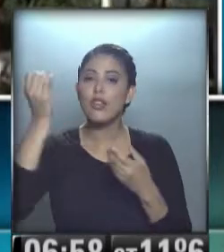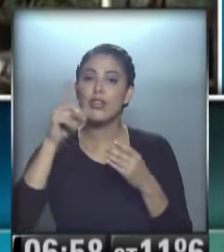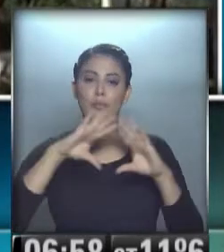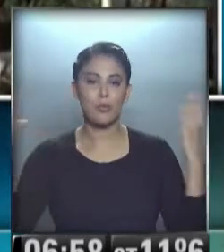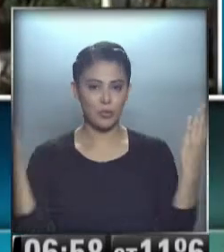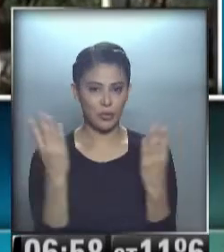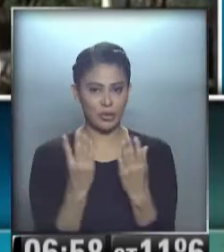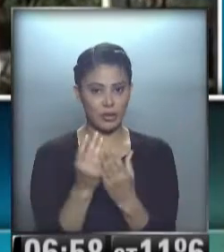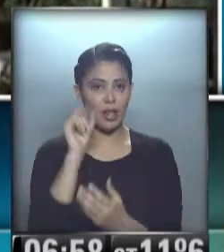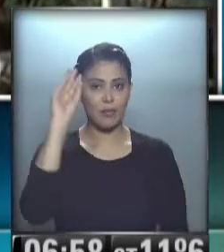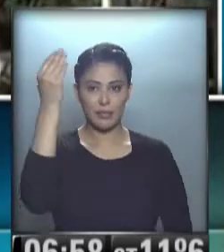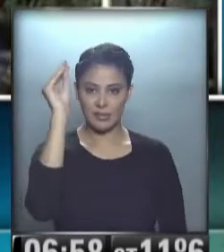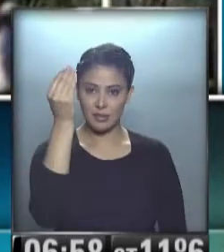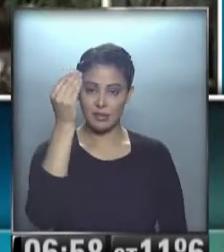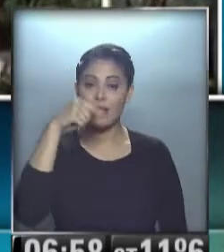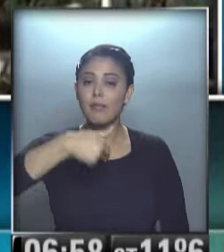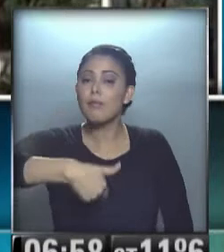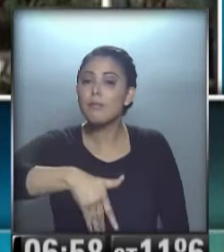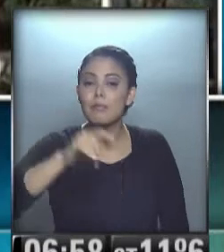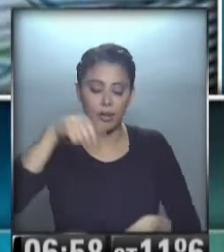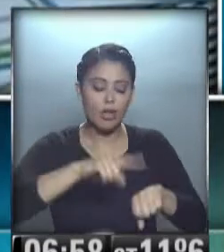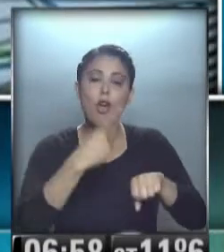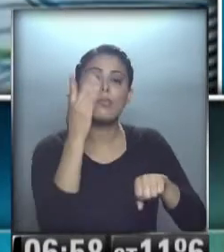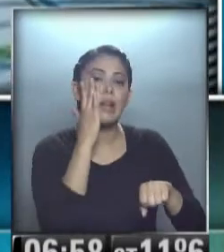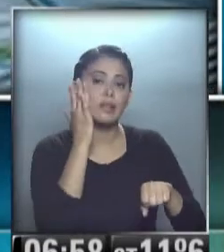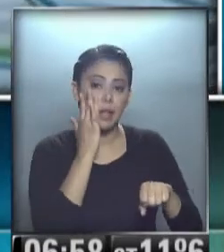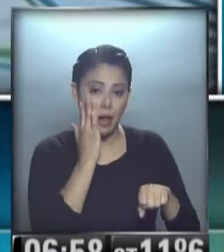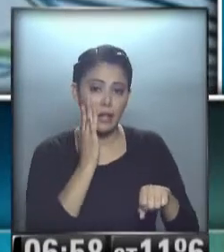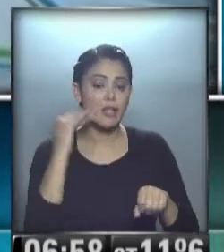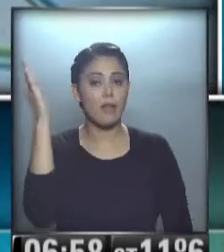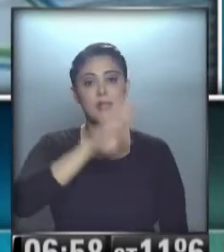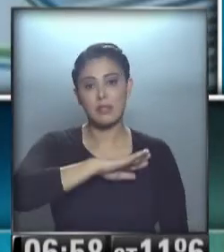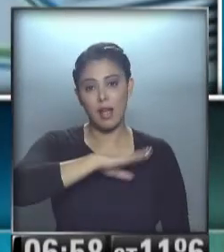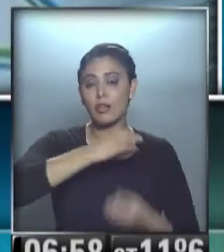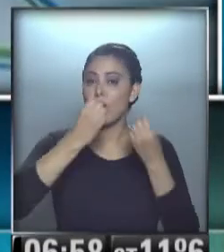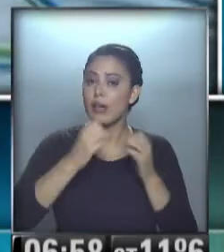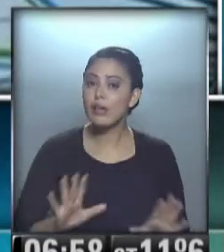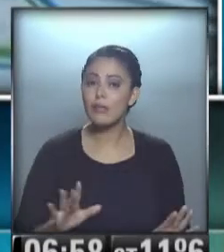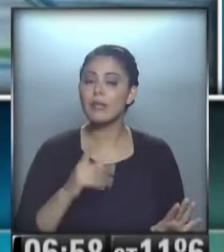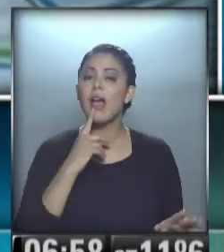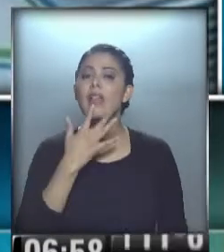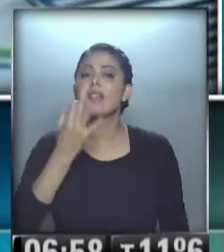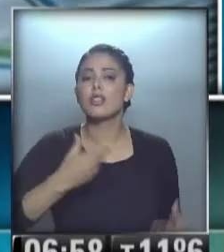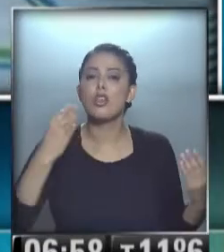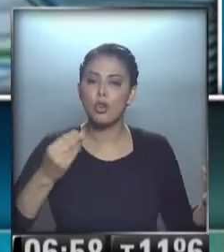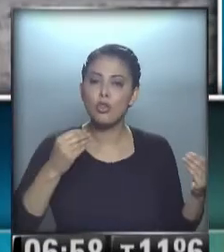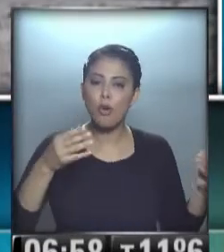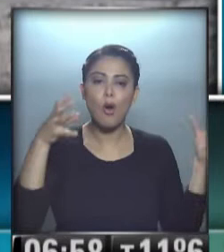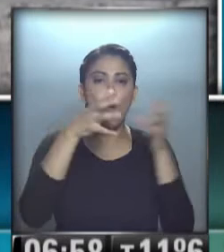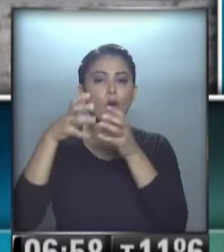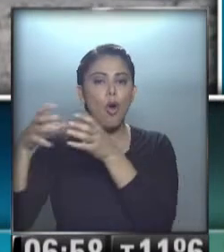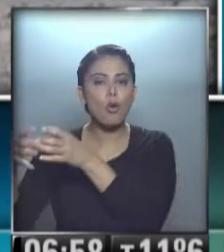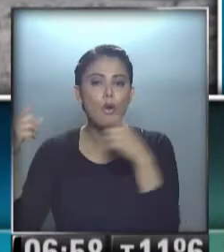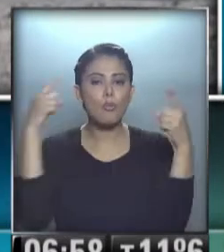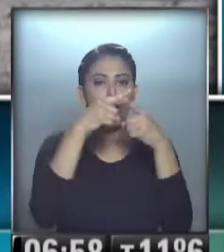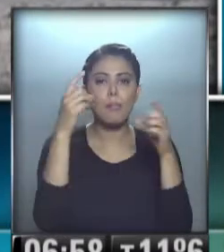mundial en Costa 2 Aguipe. va a realizar a partir de la 1 de la tarde la ceremonia que va a determinar cómo va a quedar conformado los grupos de